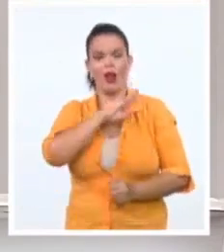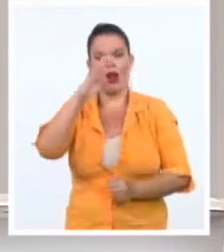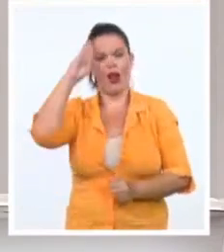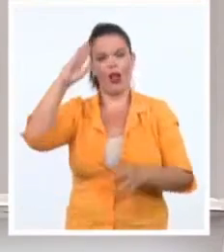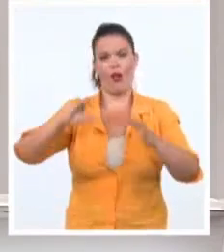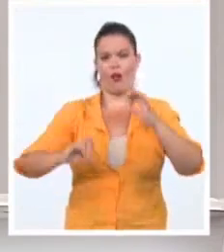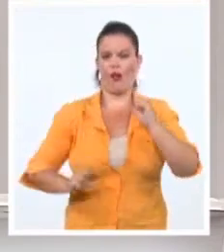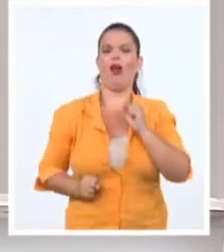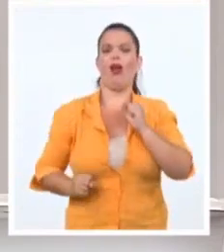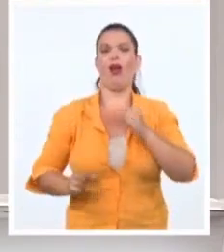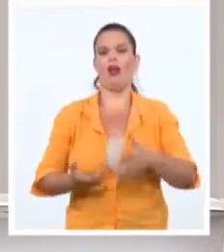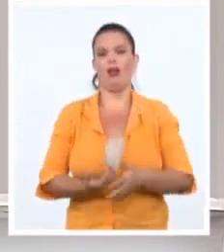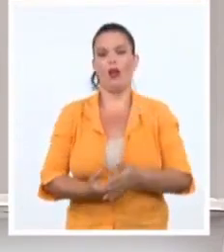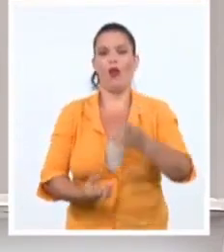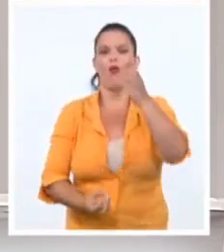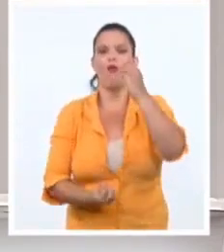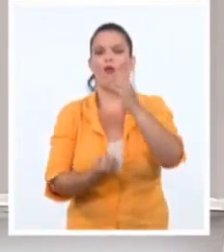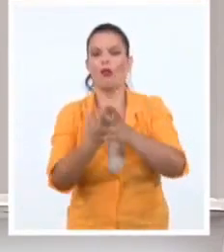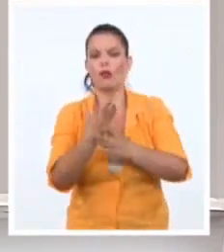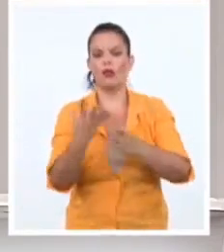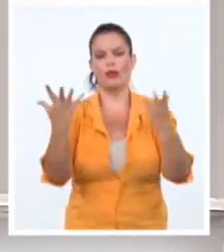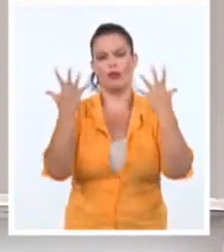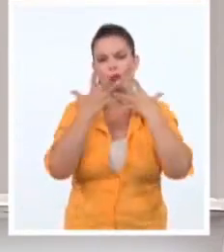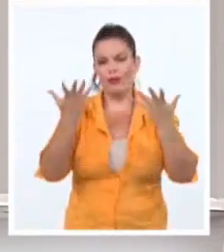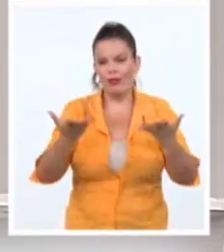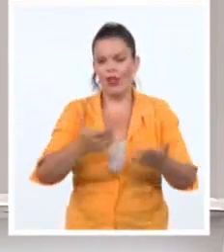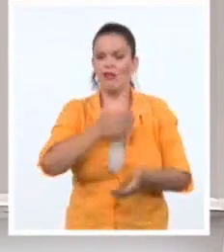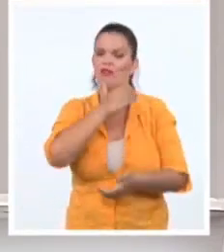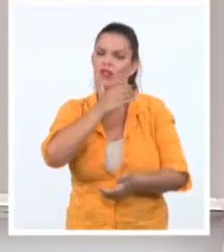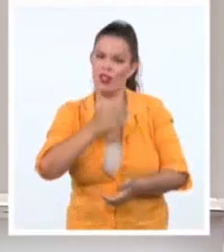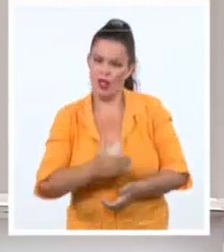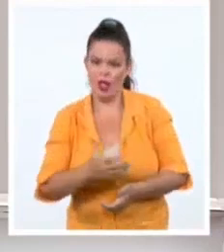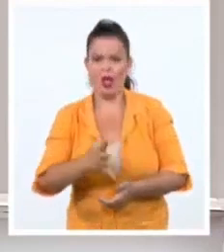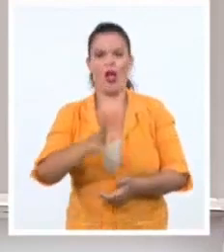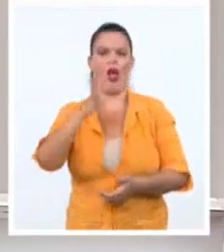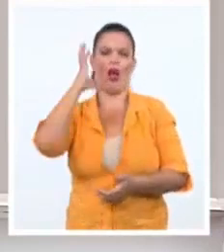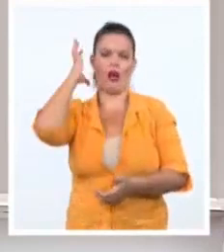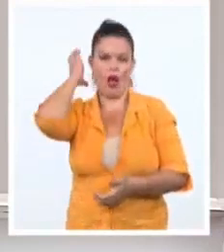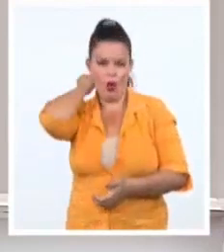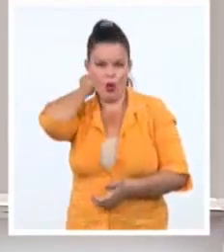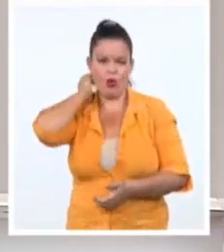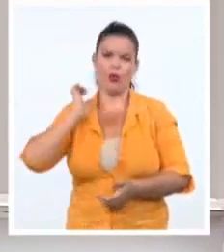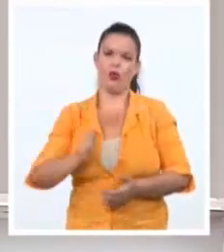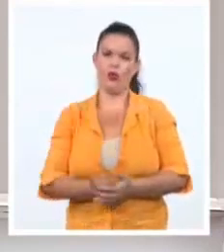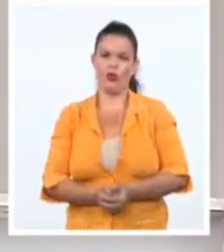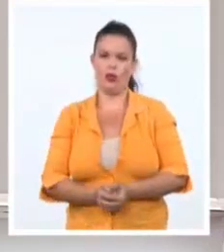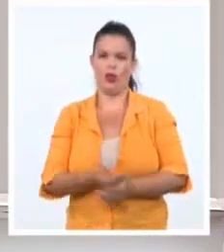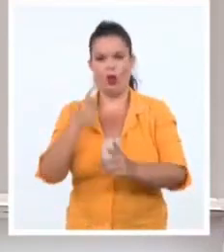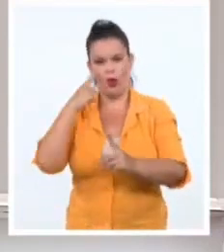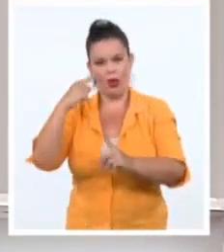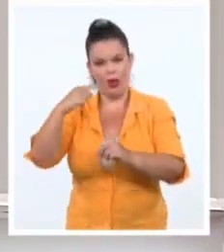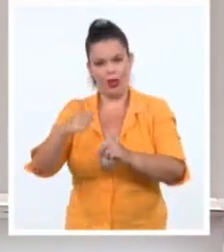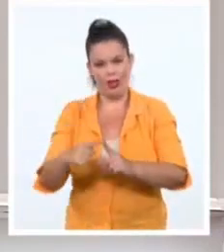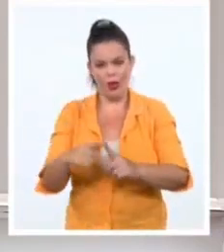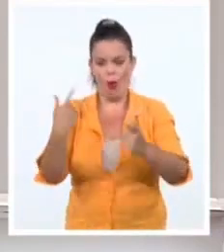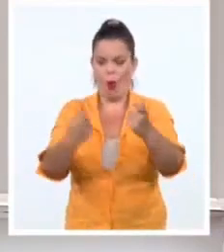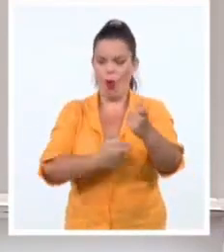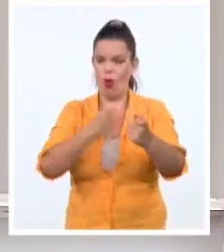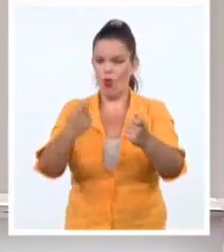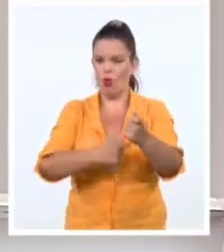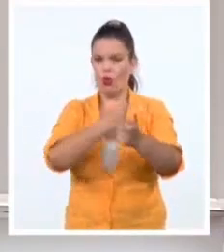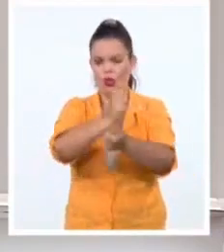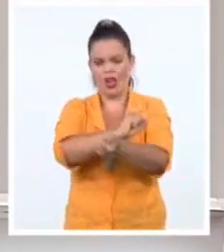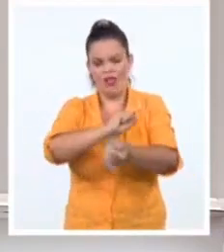fundadas y desarrolladas por Fidel y por Raúl con la concepción estratégica de la guerra de todo el